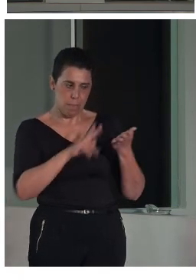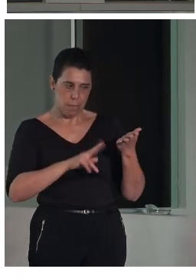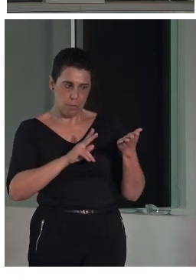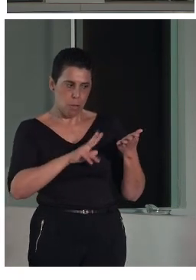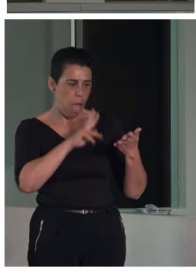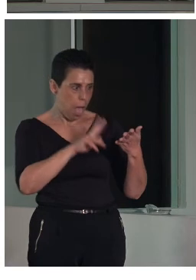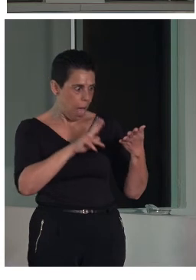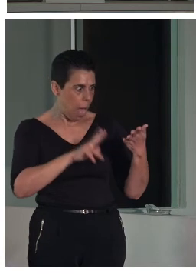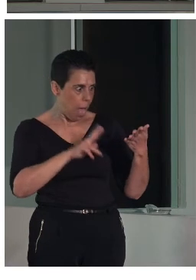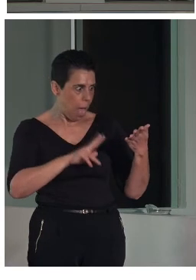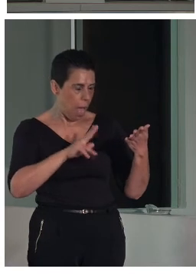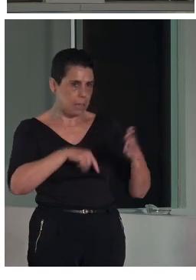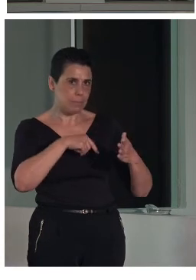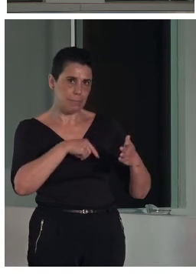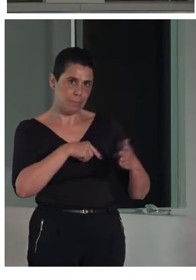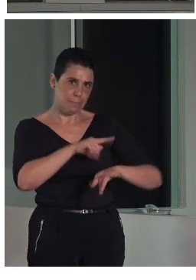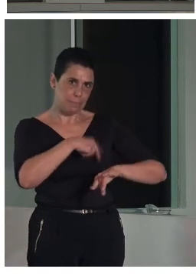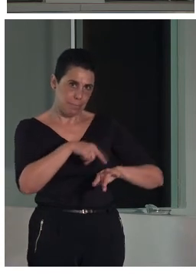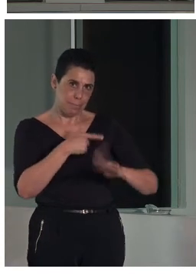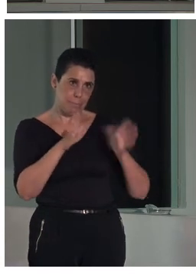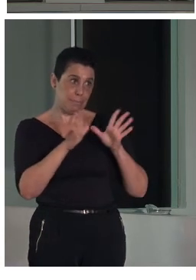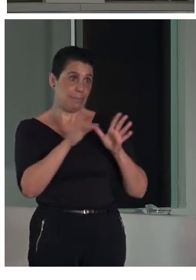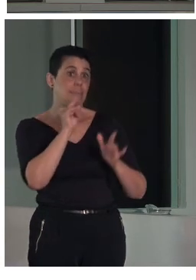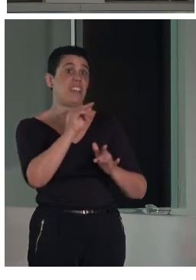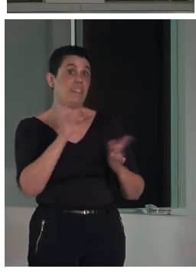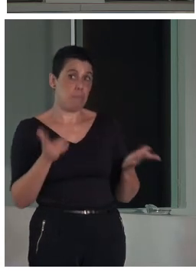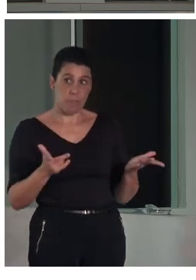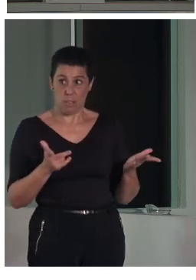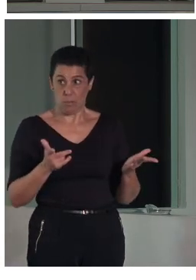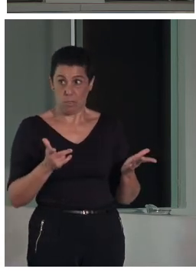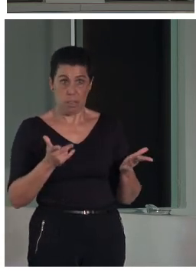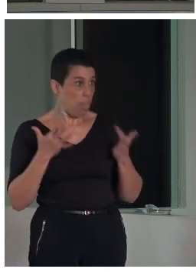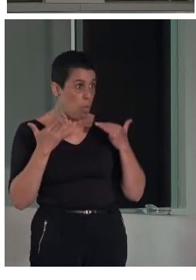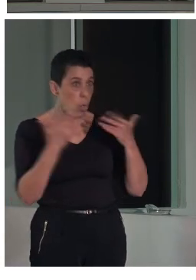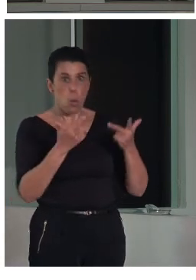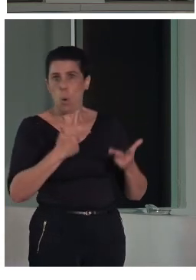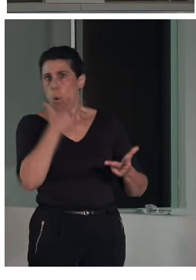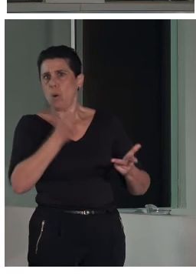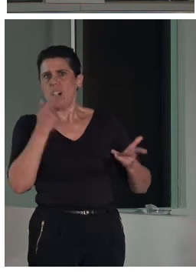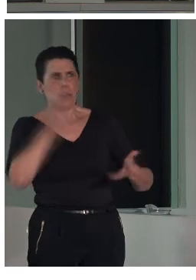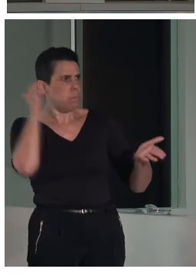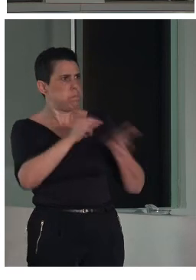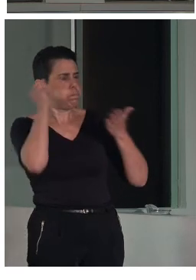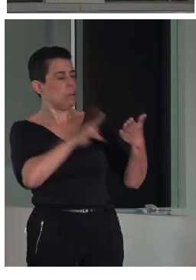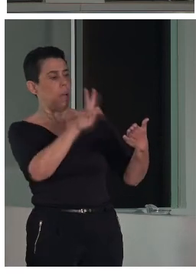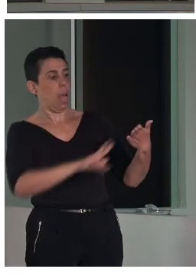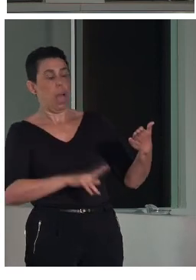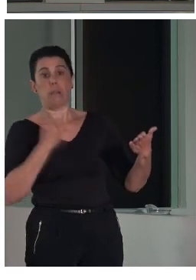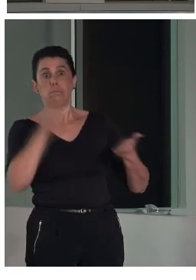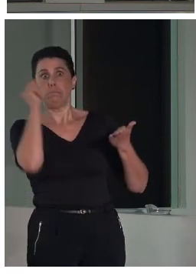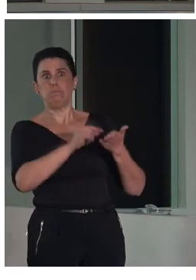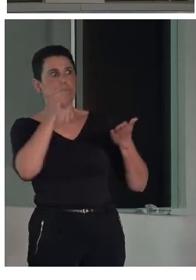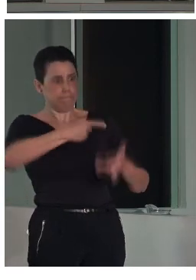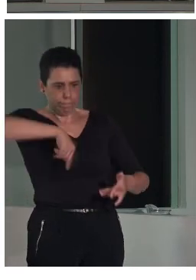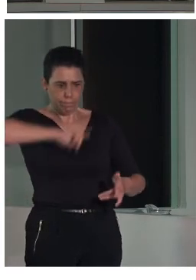Claro. No estamos hablando de que se lo lean como nosotros podemos leer con los ojos en un paso, sino que lo